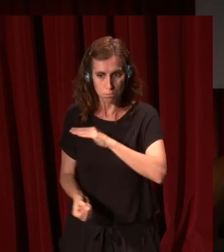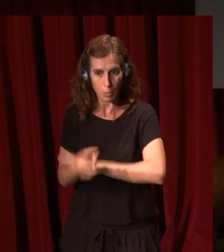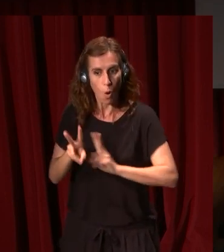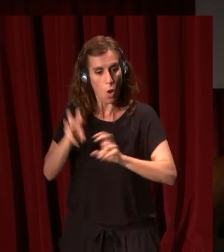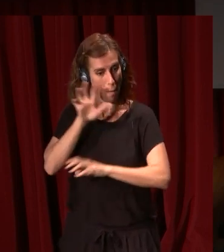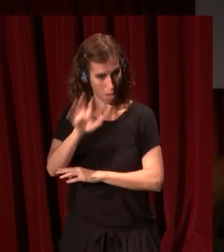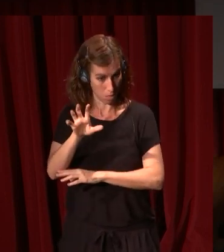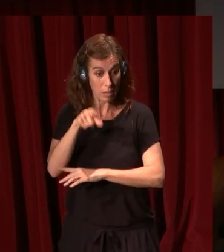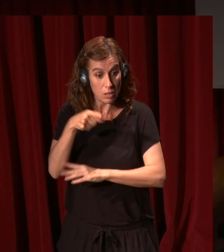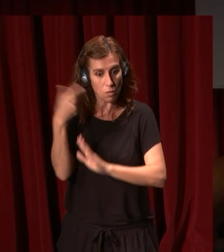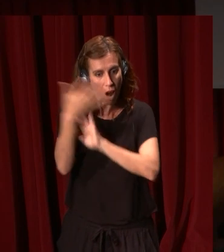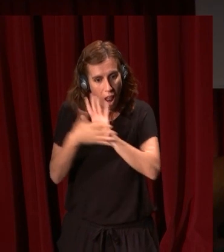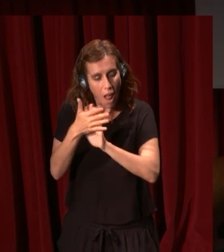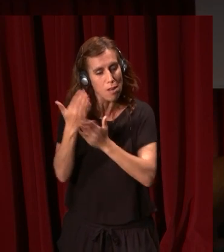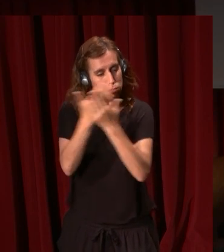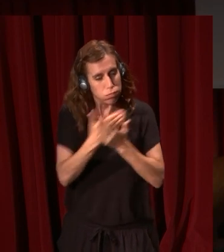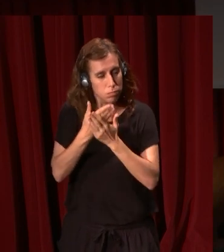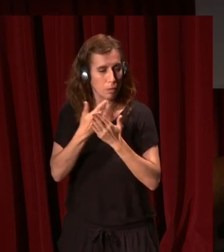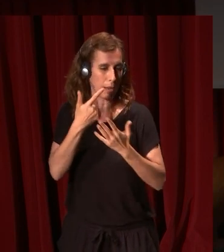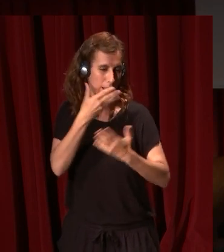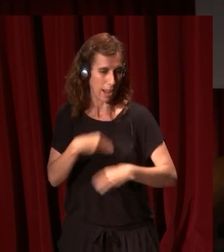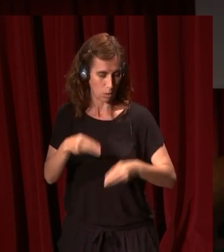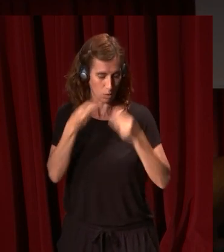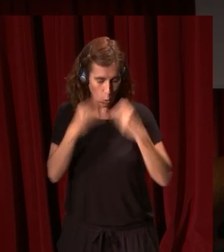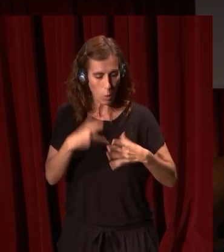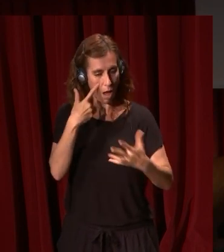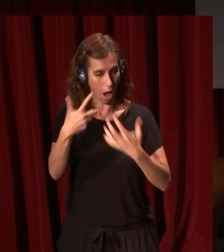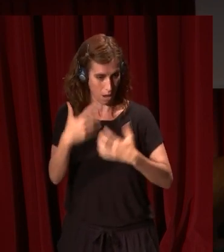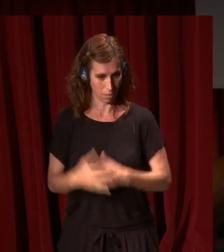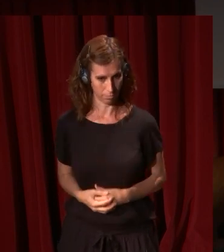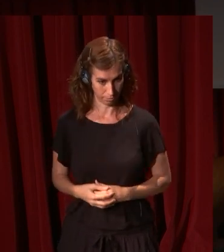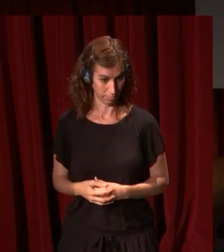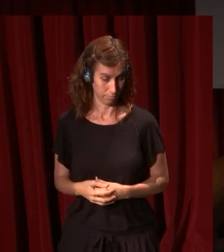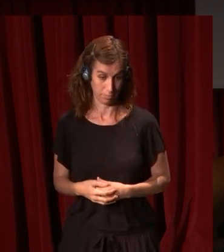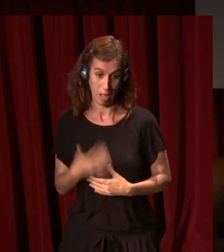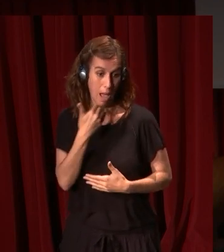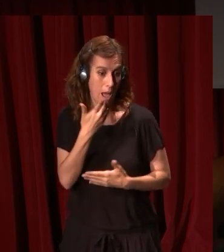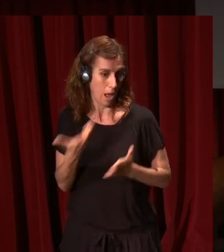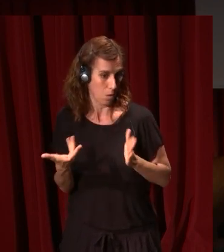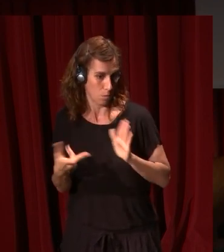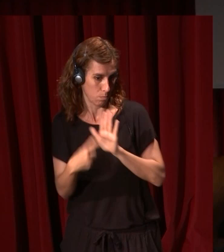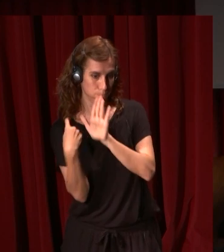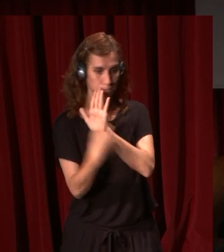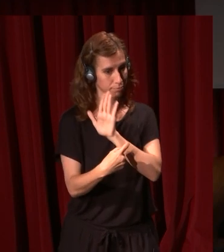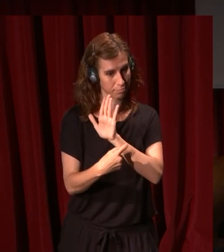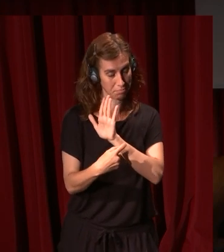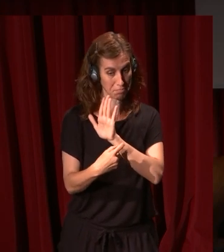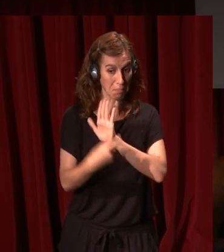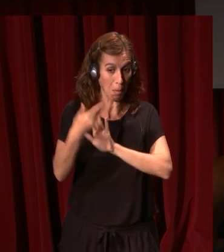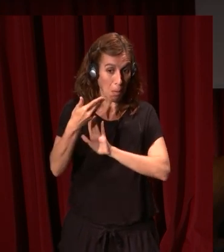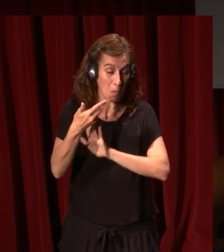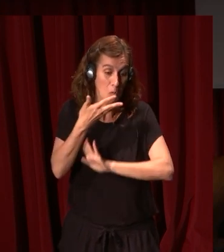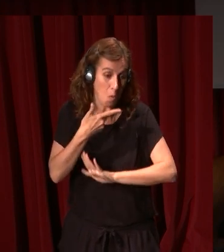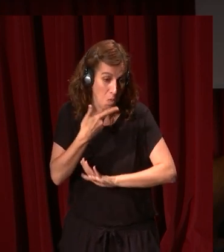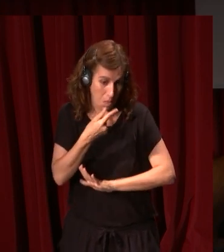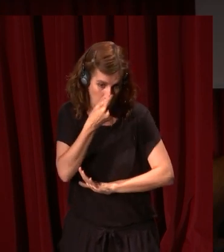mucho en su historia del arte. En España, la guerra de la monarquía española con Holanda es una nota a de página, quizá que no es especialmente bien